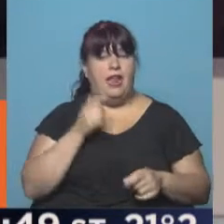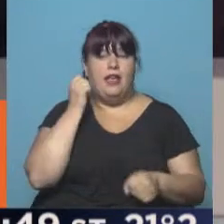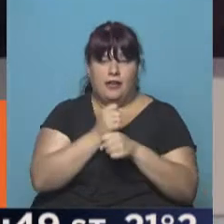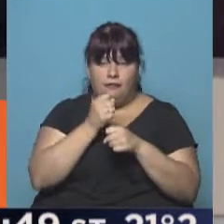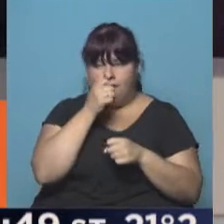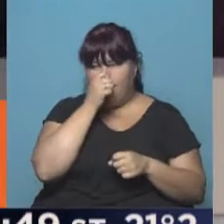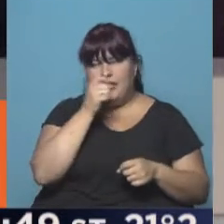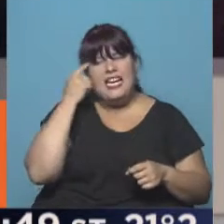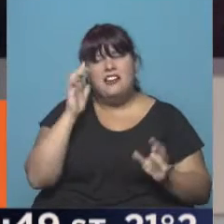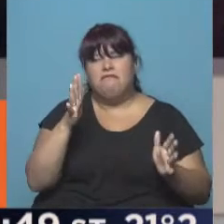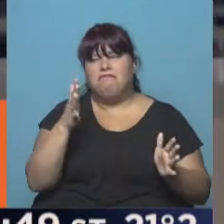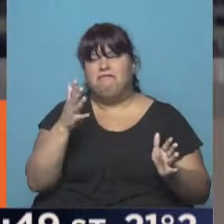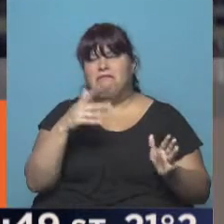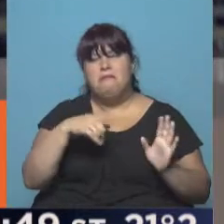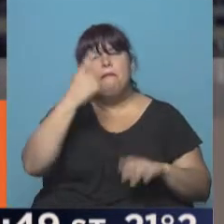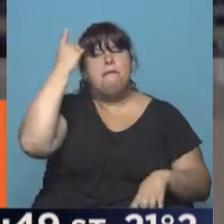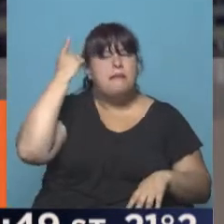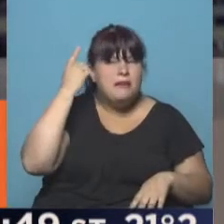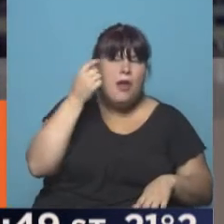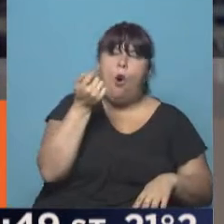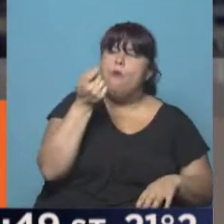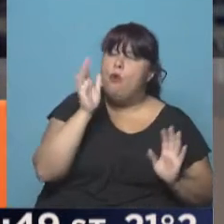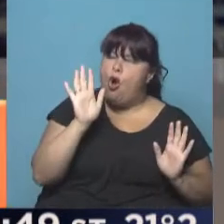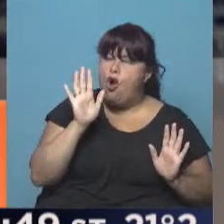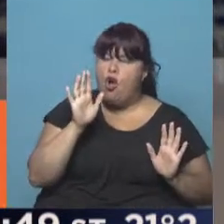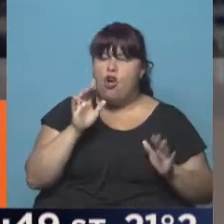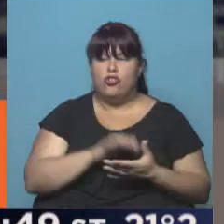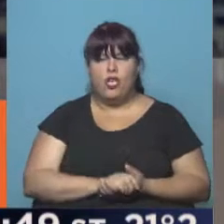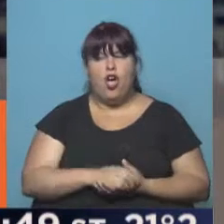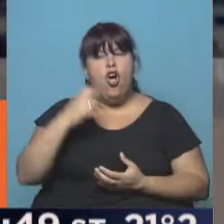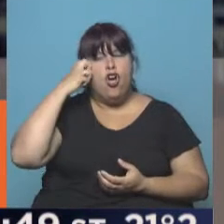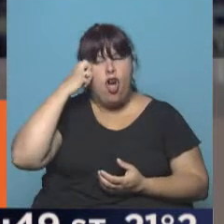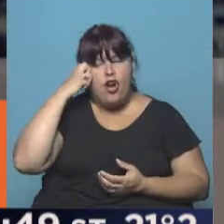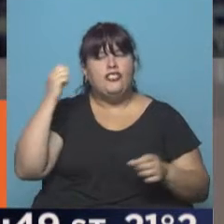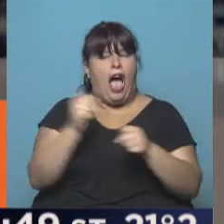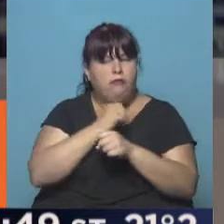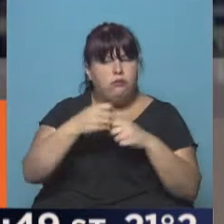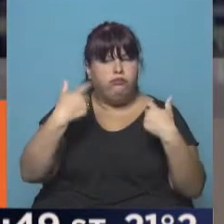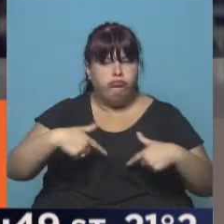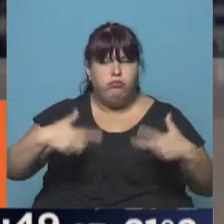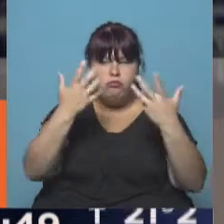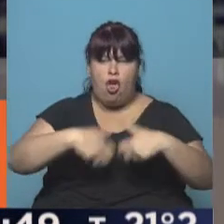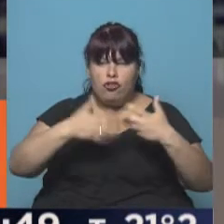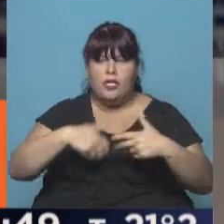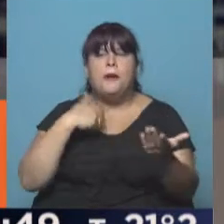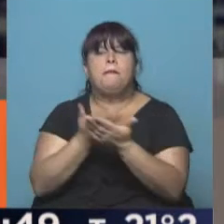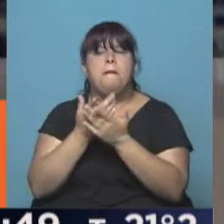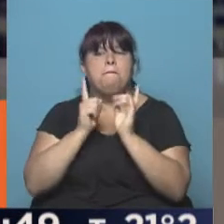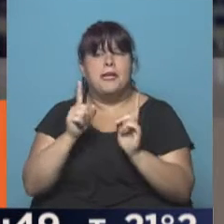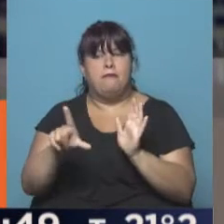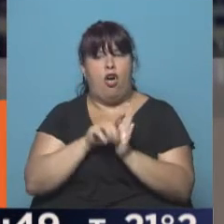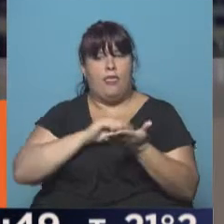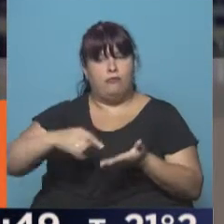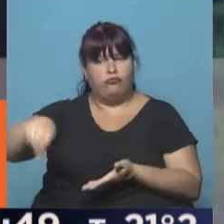Creo que debe ser, no sé si una de las primeras o pocas veces que el Parlamento apruebe tantos proyectos presentados por los propios